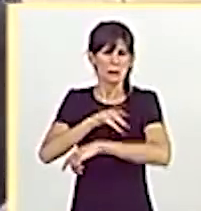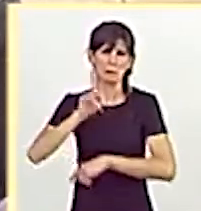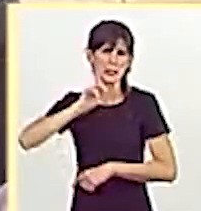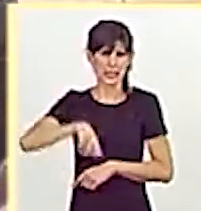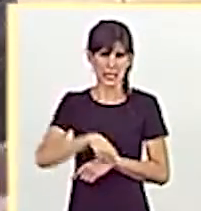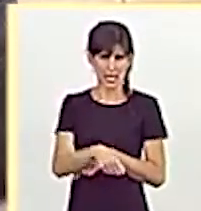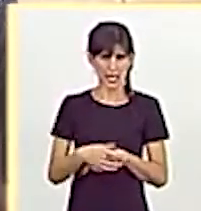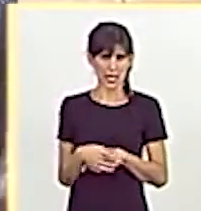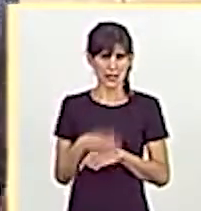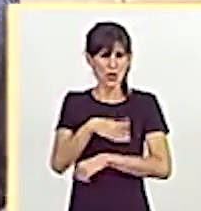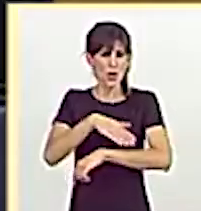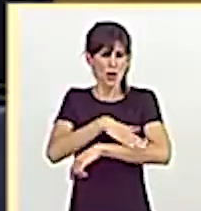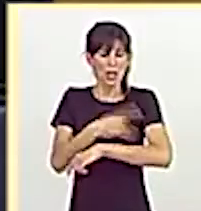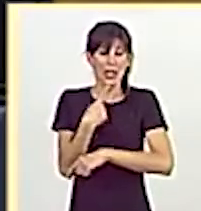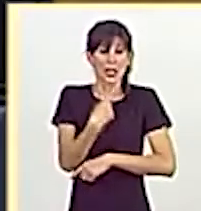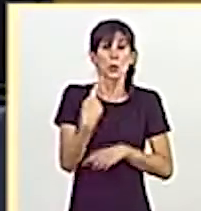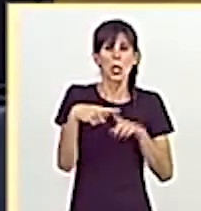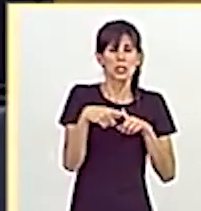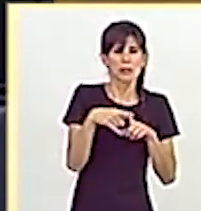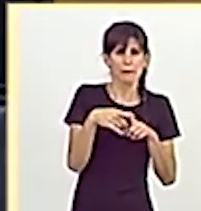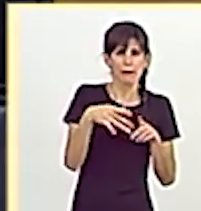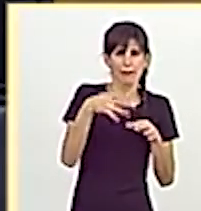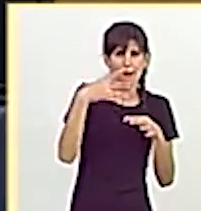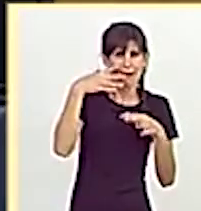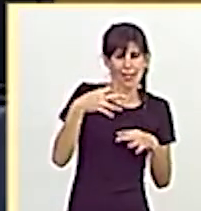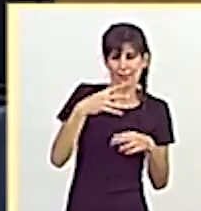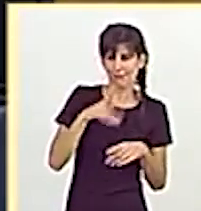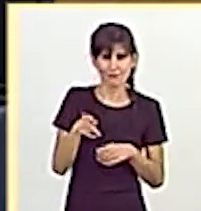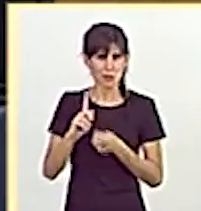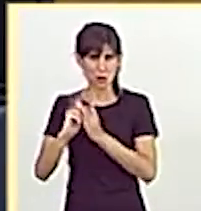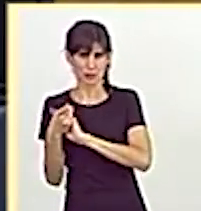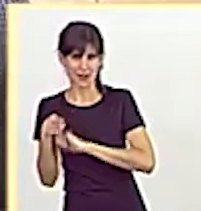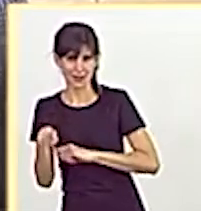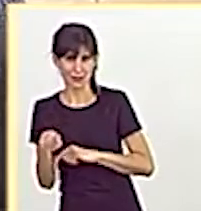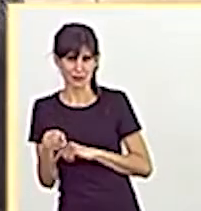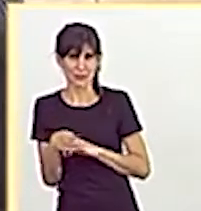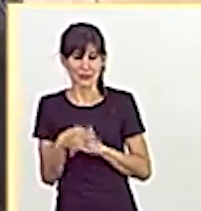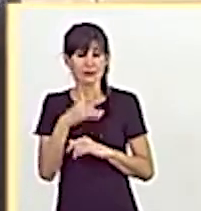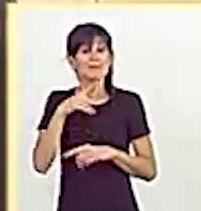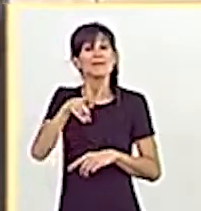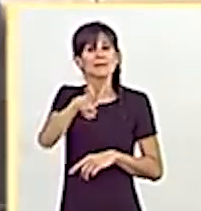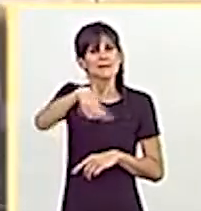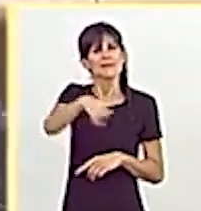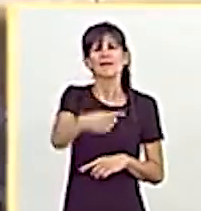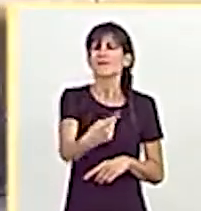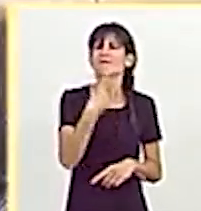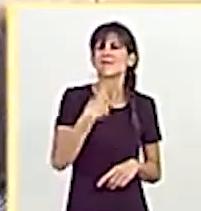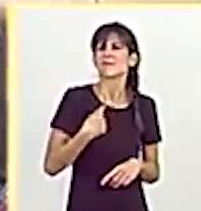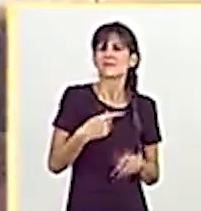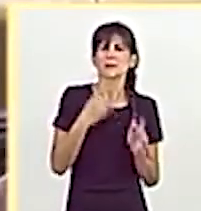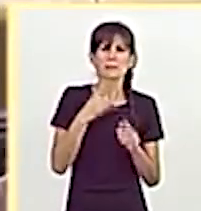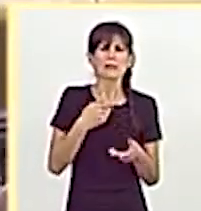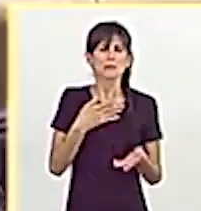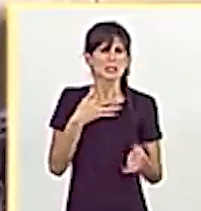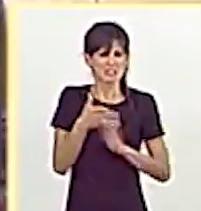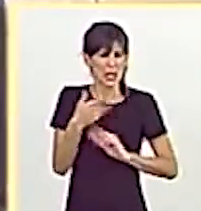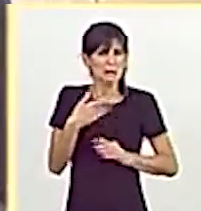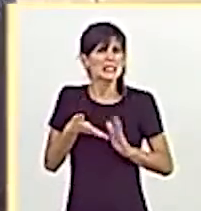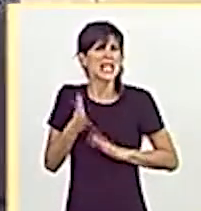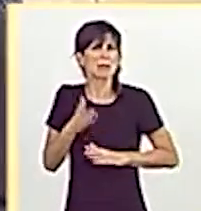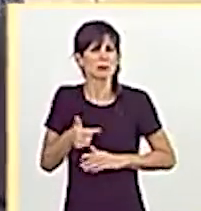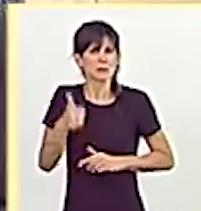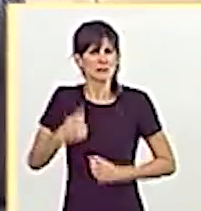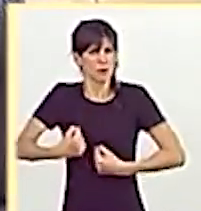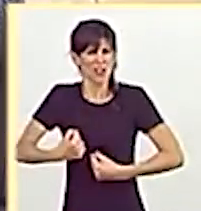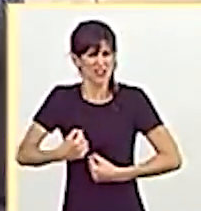El Gobierno, digo una cosa, pero es la contraria. Mire, ustedes nos dijeron aquello de salimos más fuertes, y es